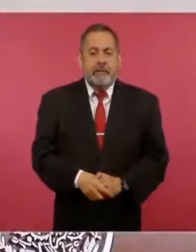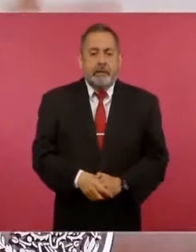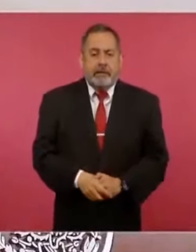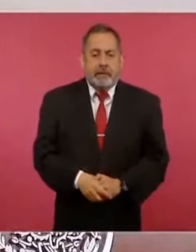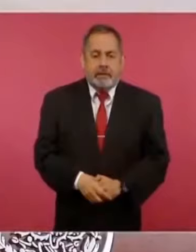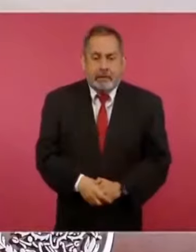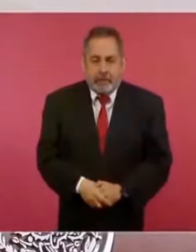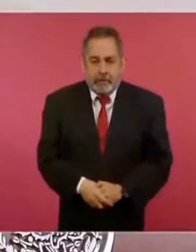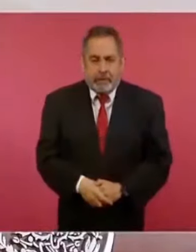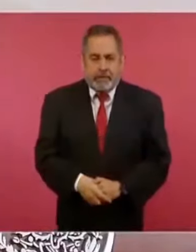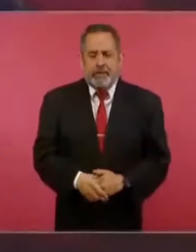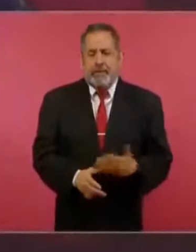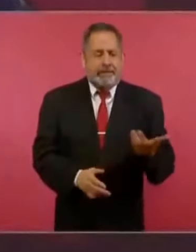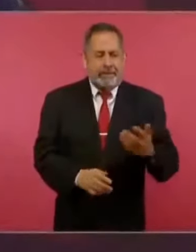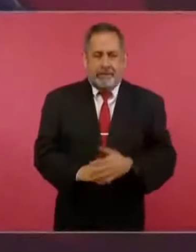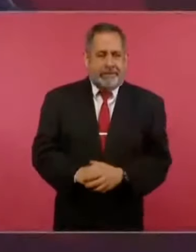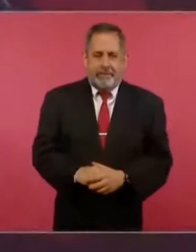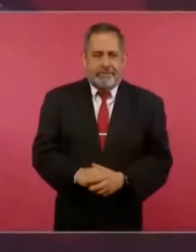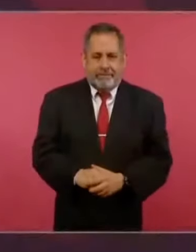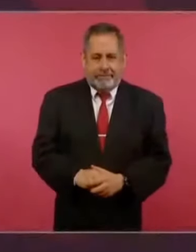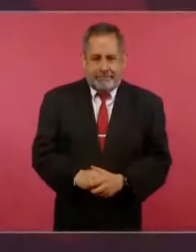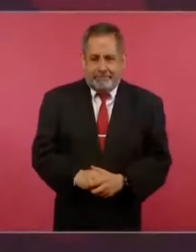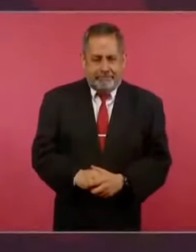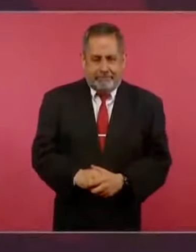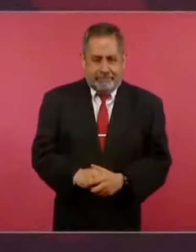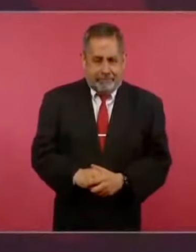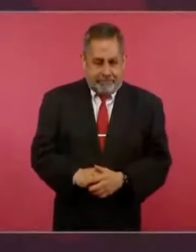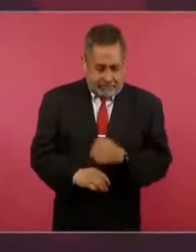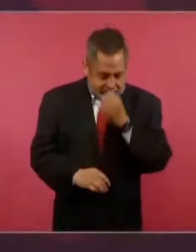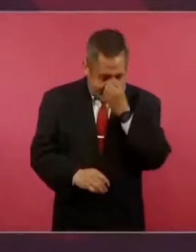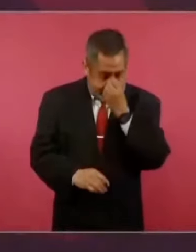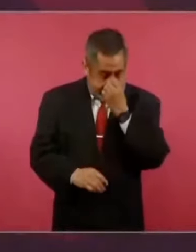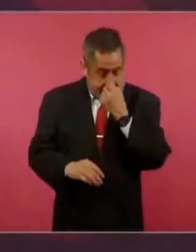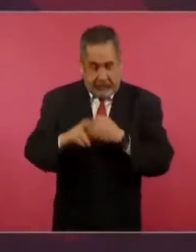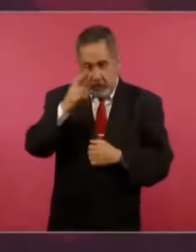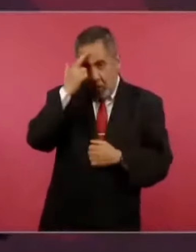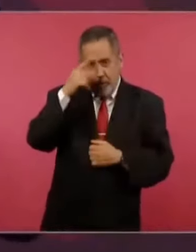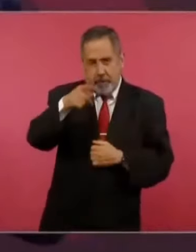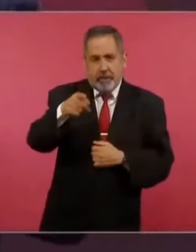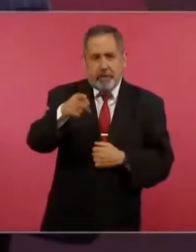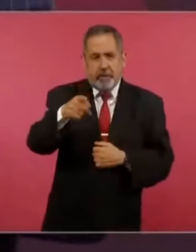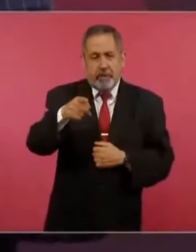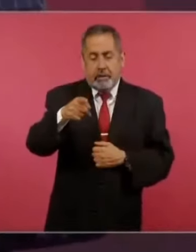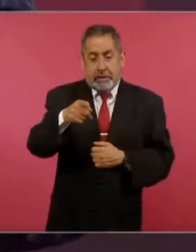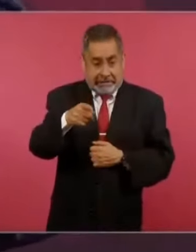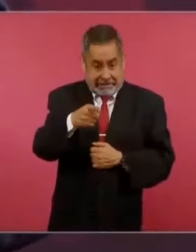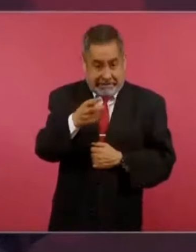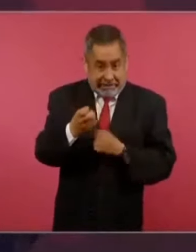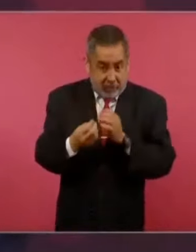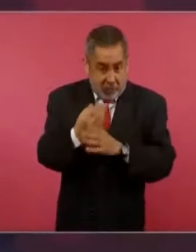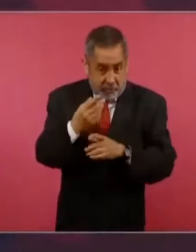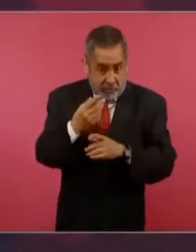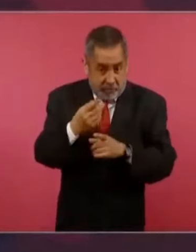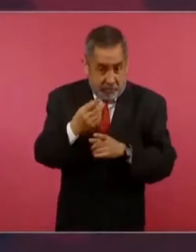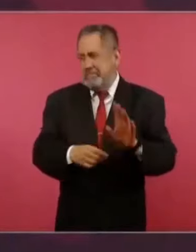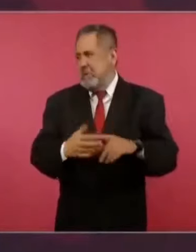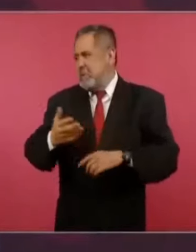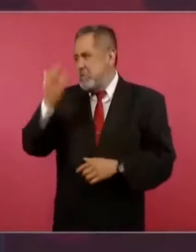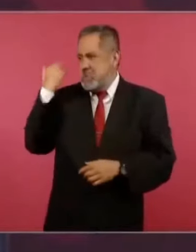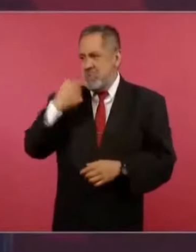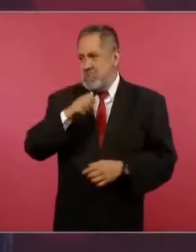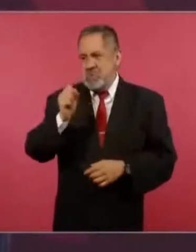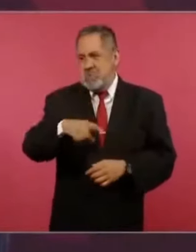Es cosa nada más de recordar para que no se piense que es nuevo este asunto